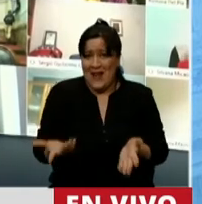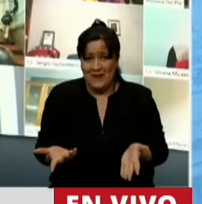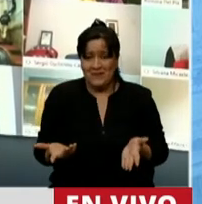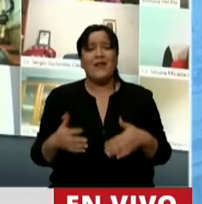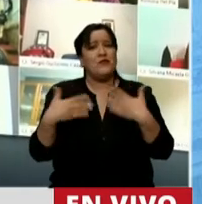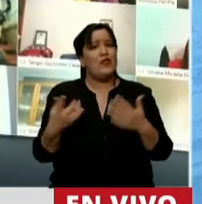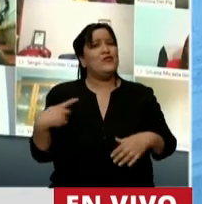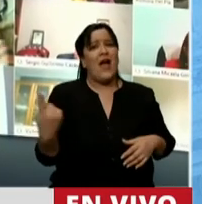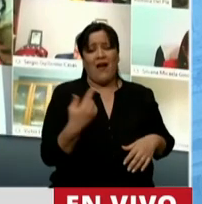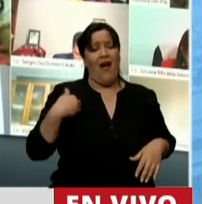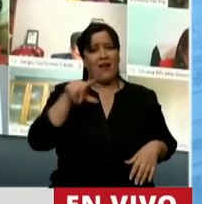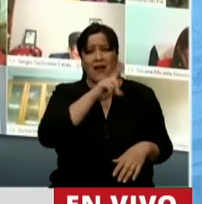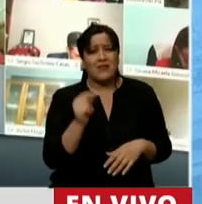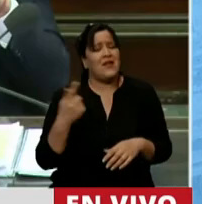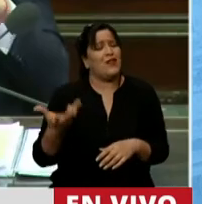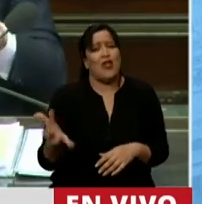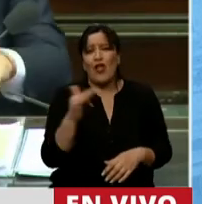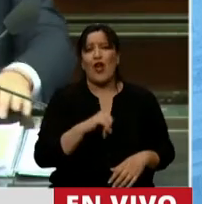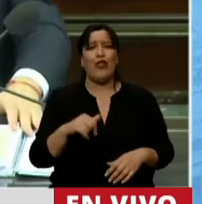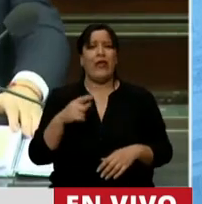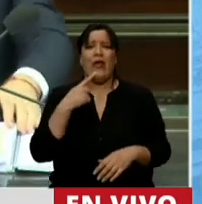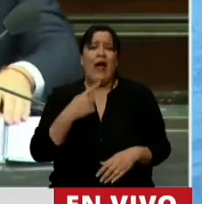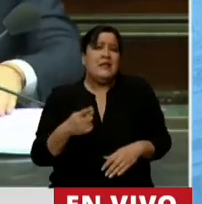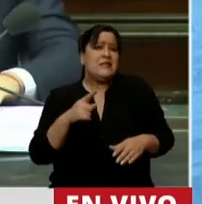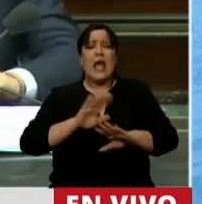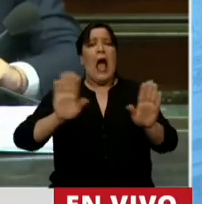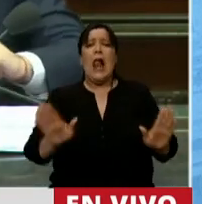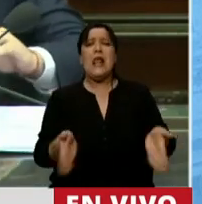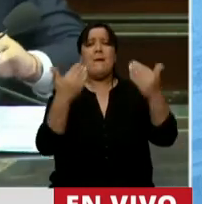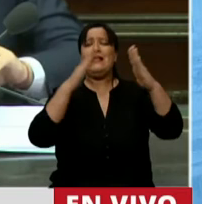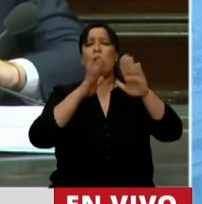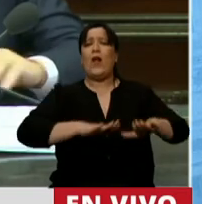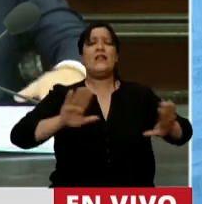trabajaron todos los días para levantar la cuarentena con el tres costos. Aún así,